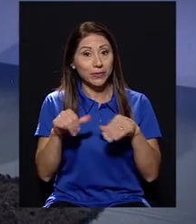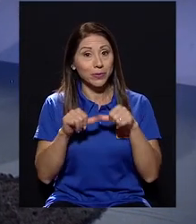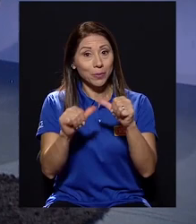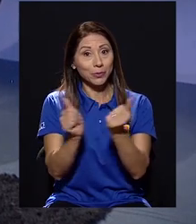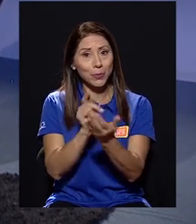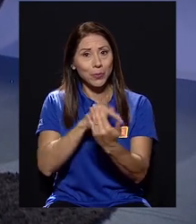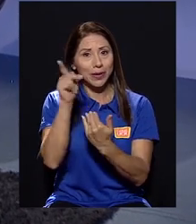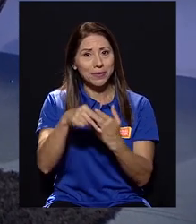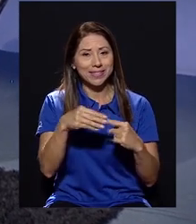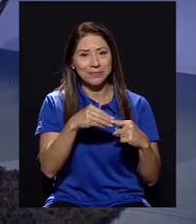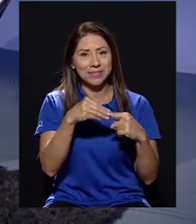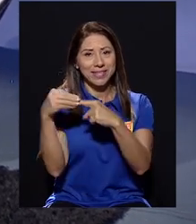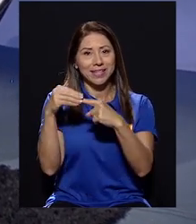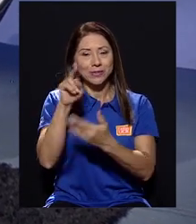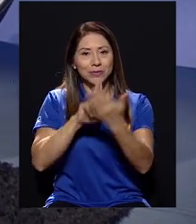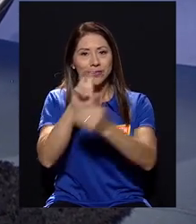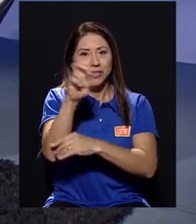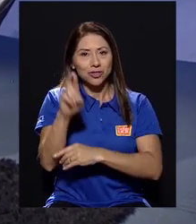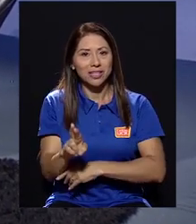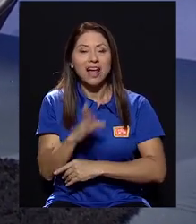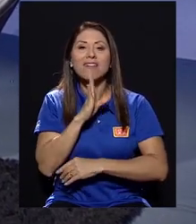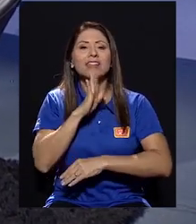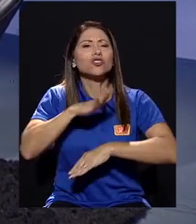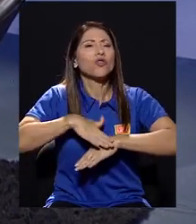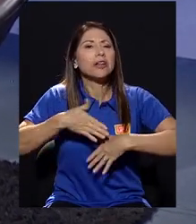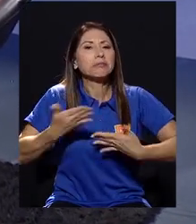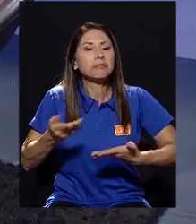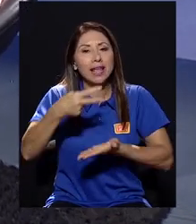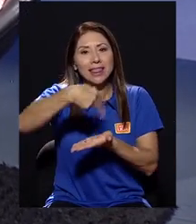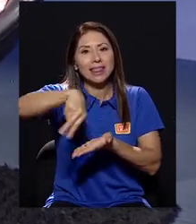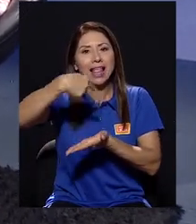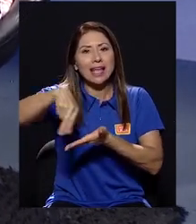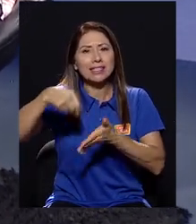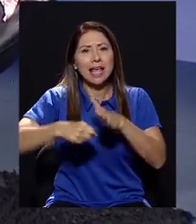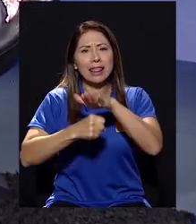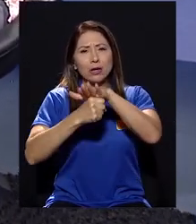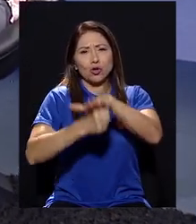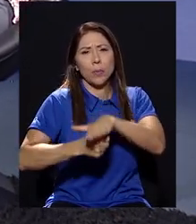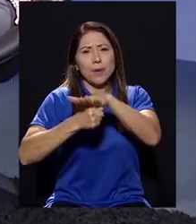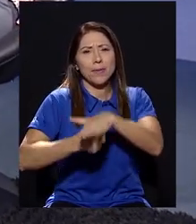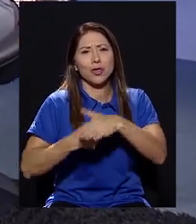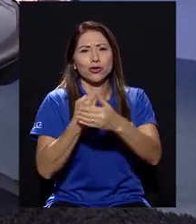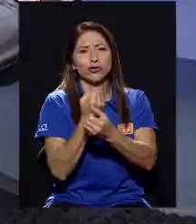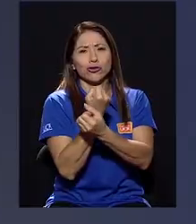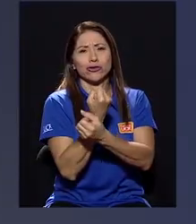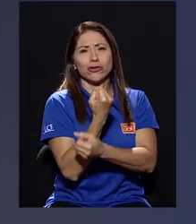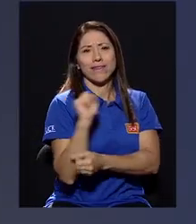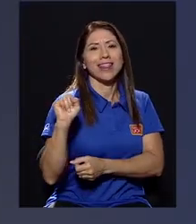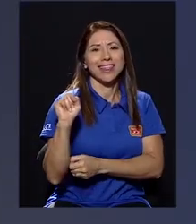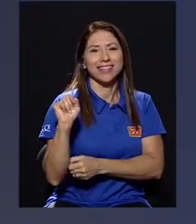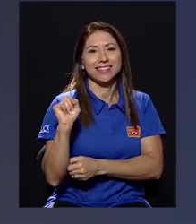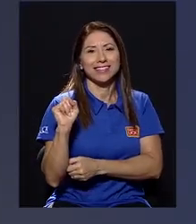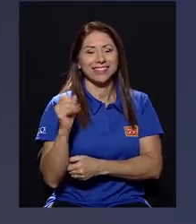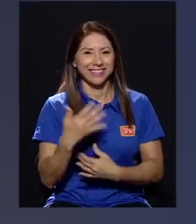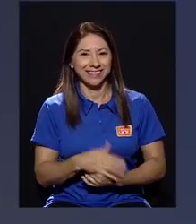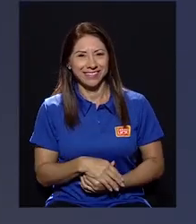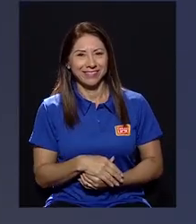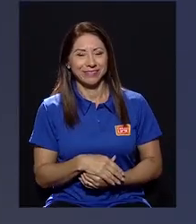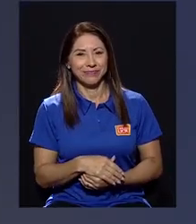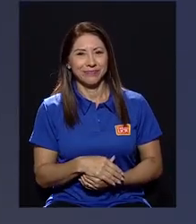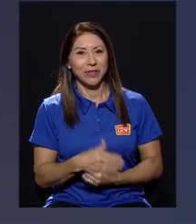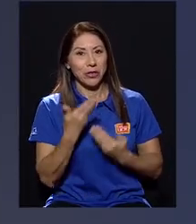Regresamos a Especiales Universidad de Costa Rica hablando sobre la danza de los oprimidos rebeldes. Doña Idé,